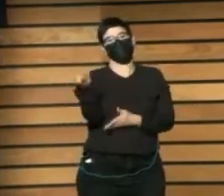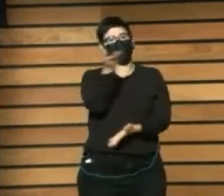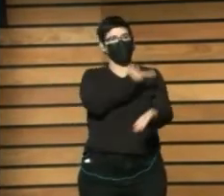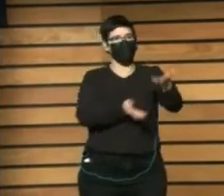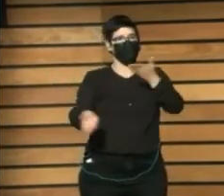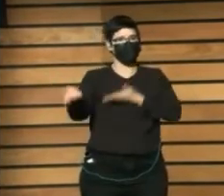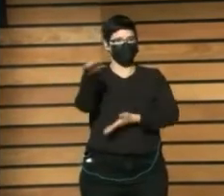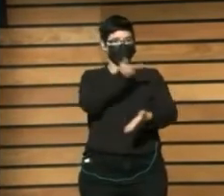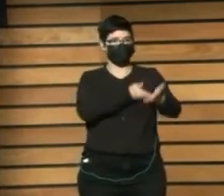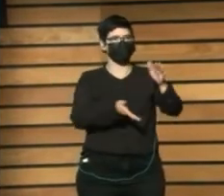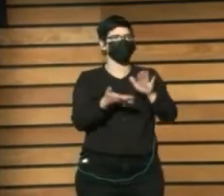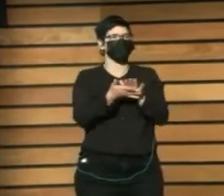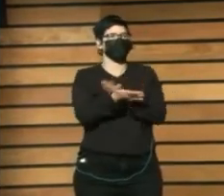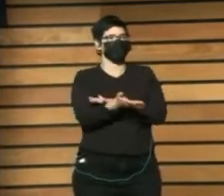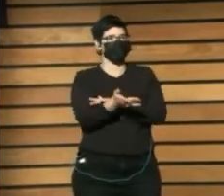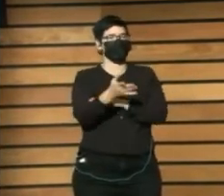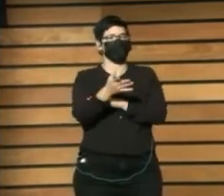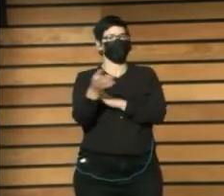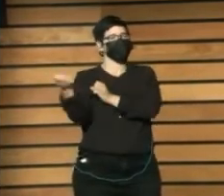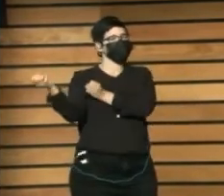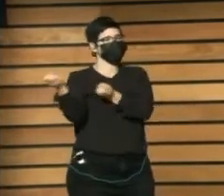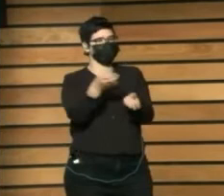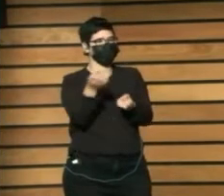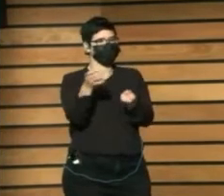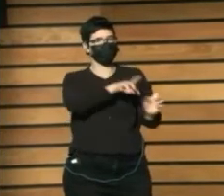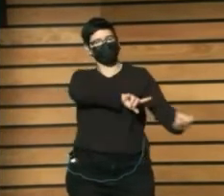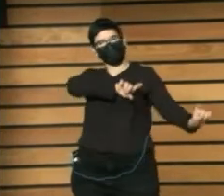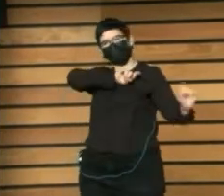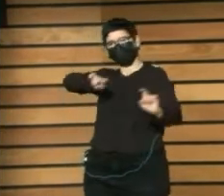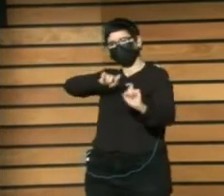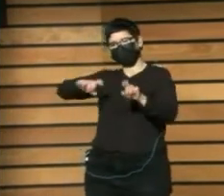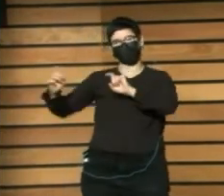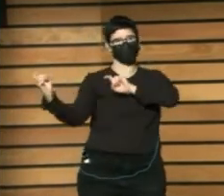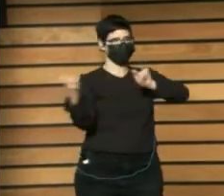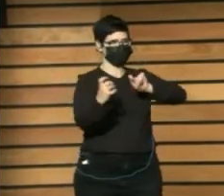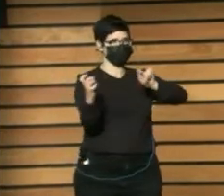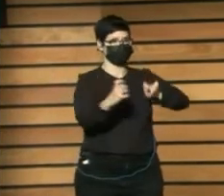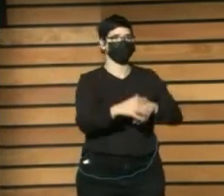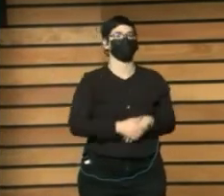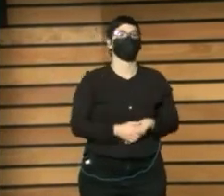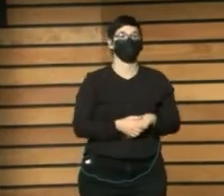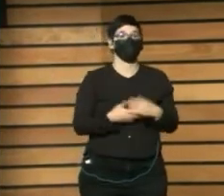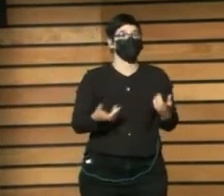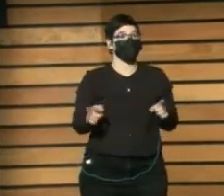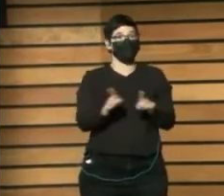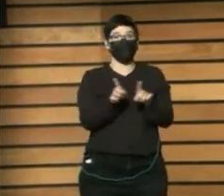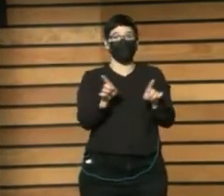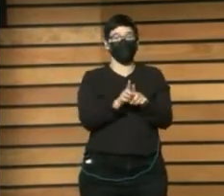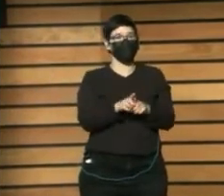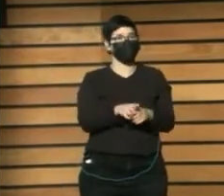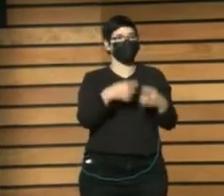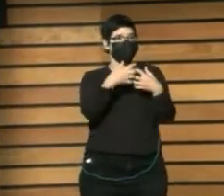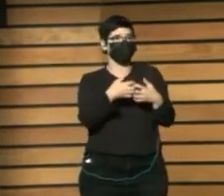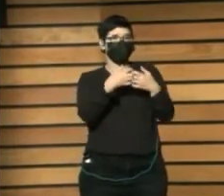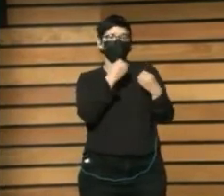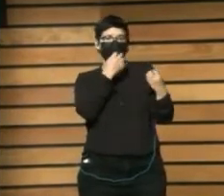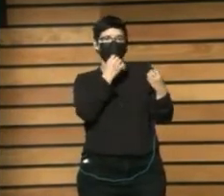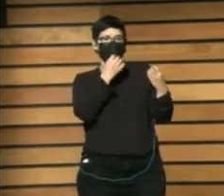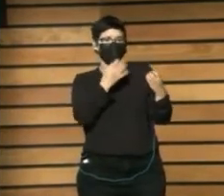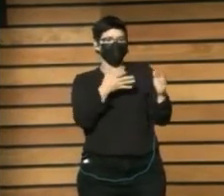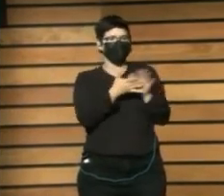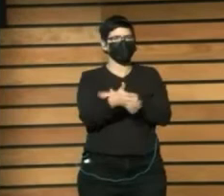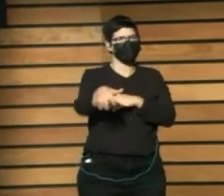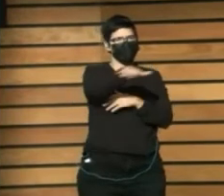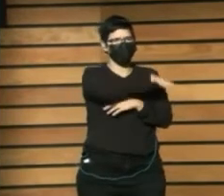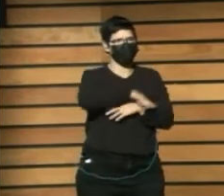Acerca De sus habilidades Tecnológicas Y funcionó muy bien Y no existen Muchos lugares De reunión De ese tipo